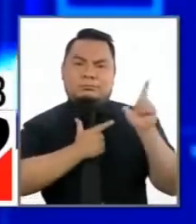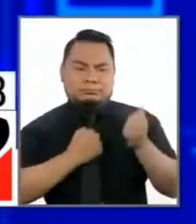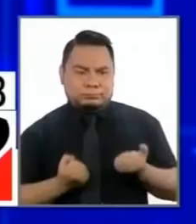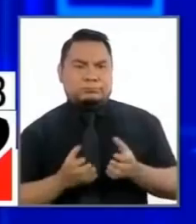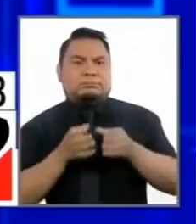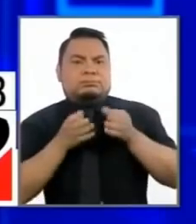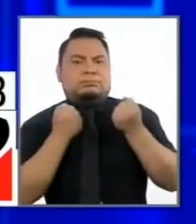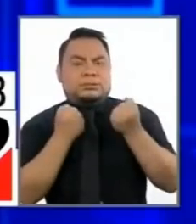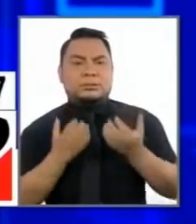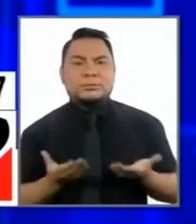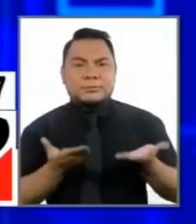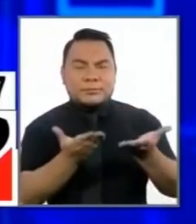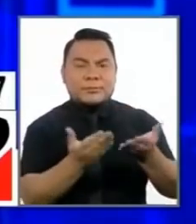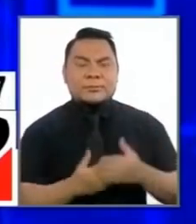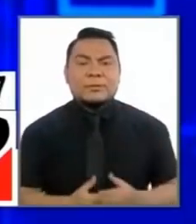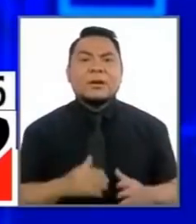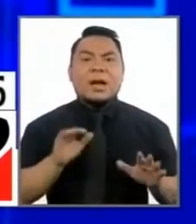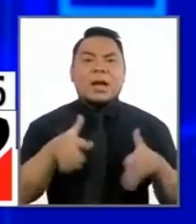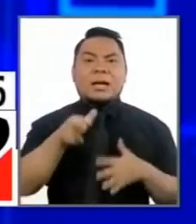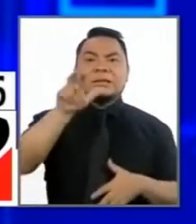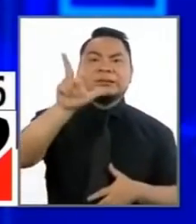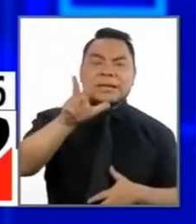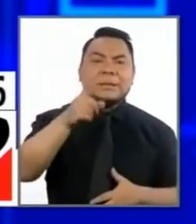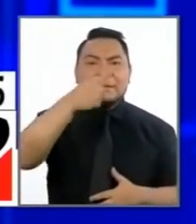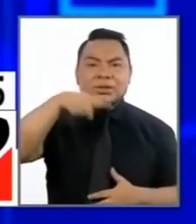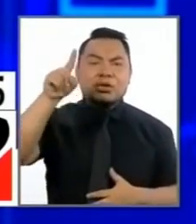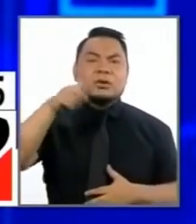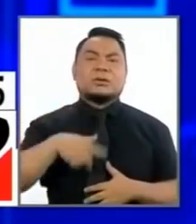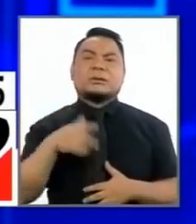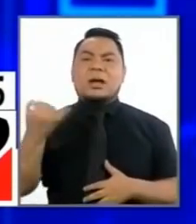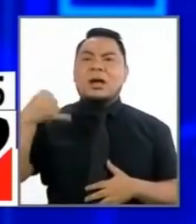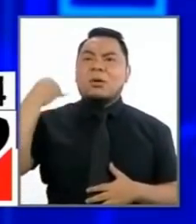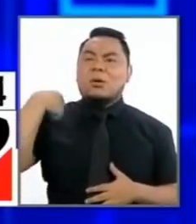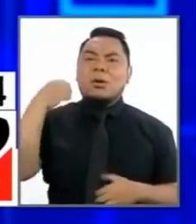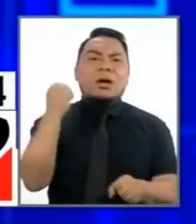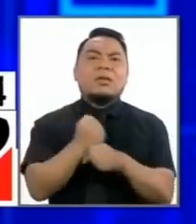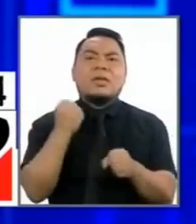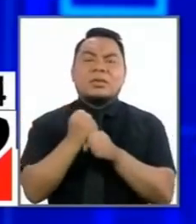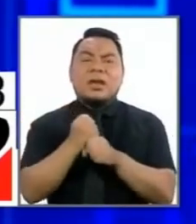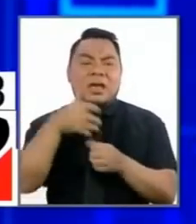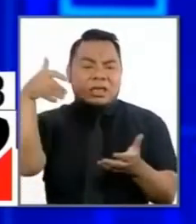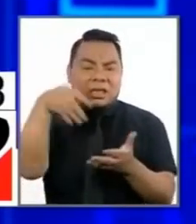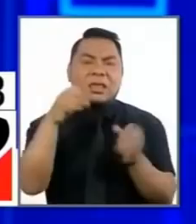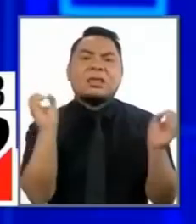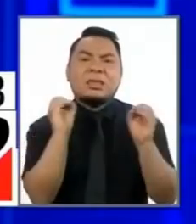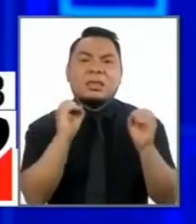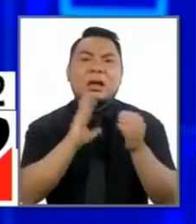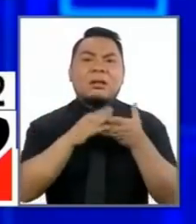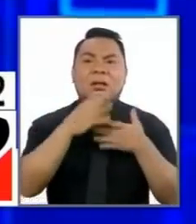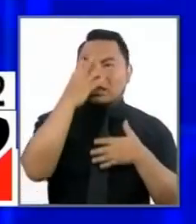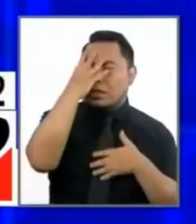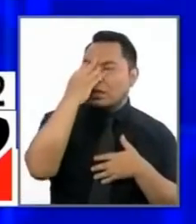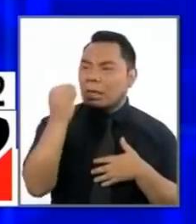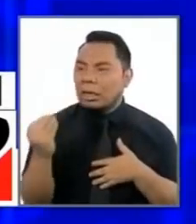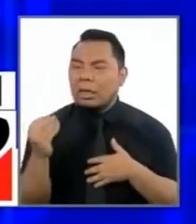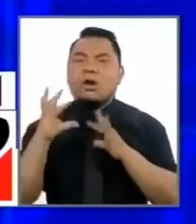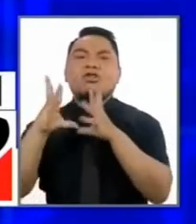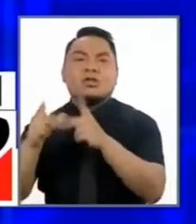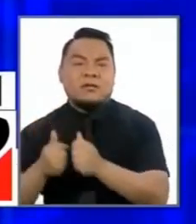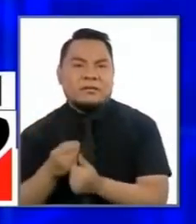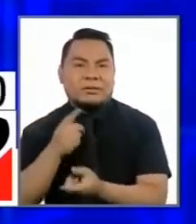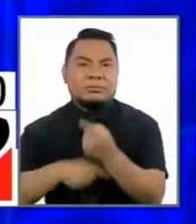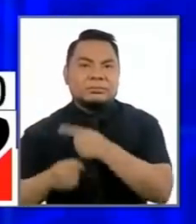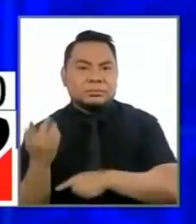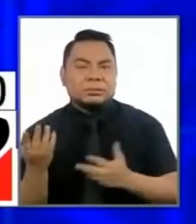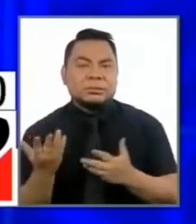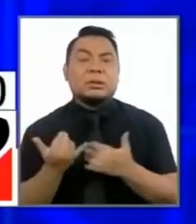importante, hay tres millones de ninis, jóvenes que ni trabajan ni estudian y a veces caen en manos del delito. Nosotros tenemos